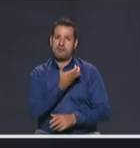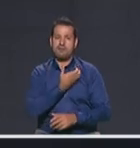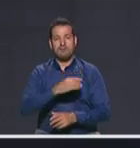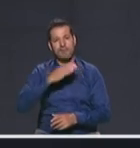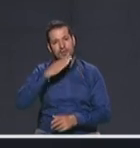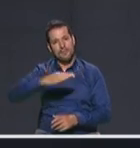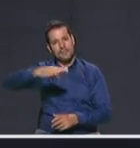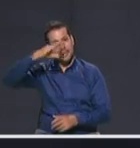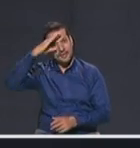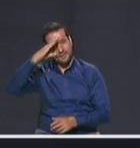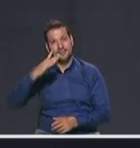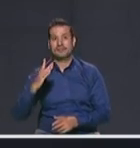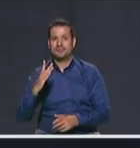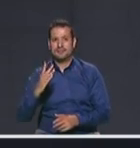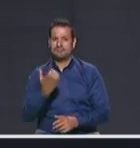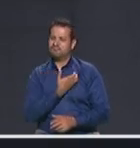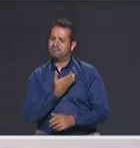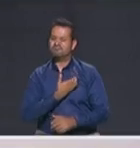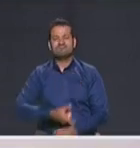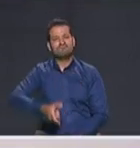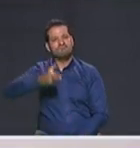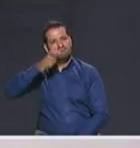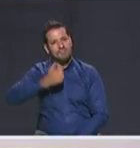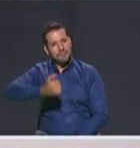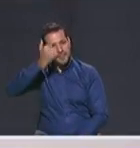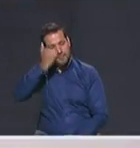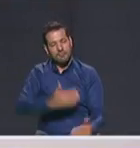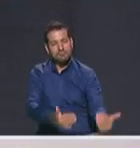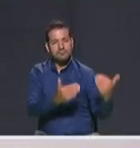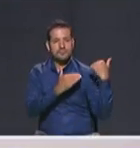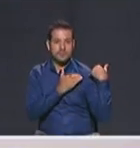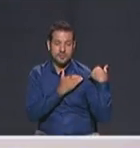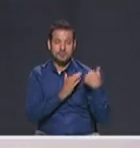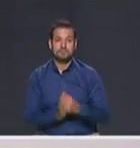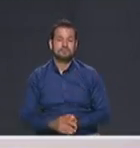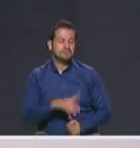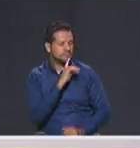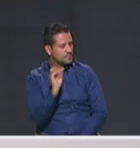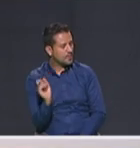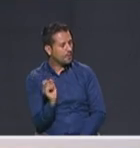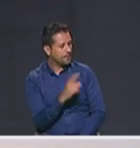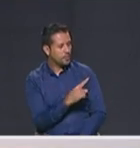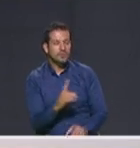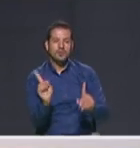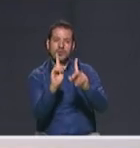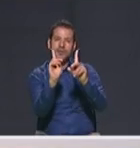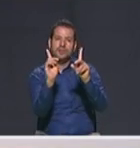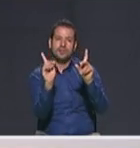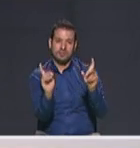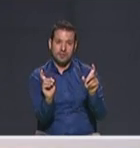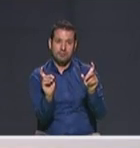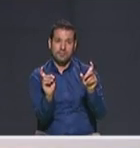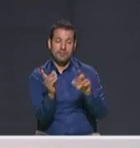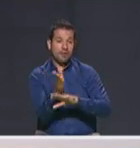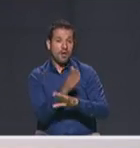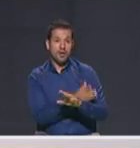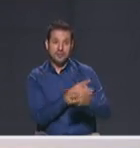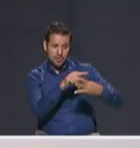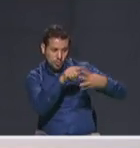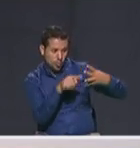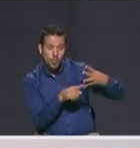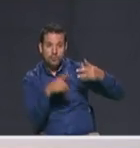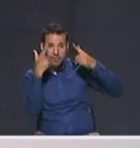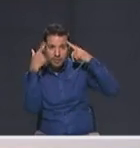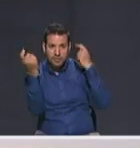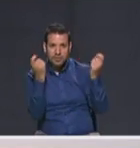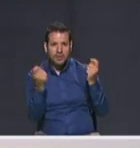gerente de la seguridad de la ciudad. Doctor Juan Carlos, como contra pregunta a este tema, todos esos planteamientos que usted hace, si uno lo